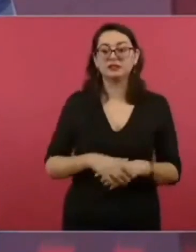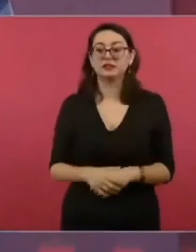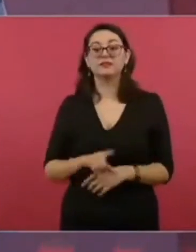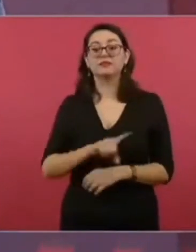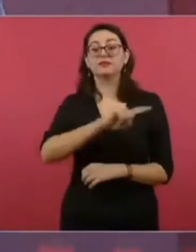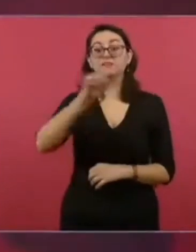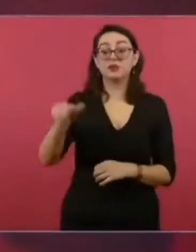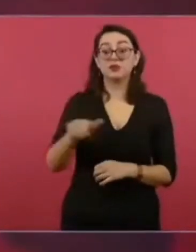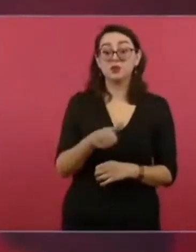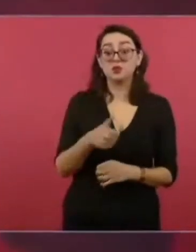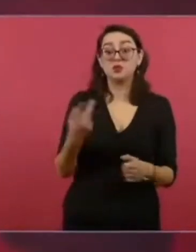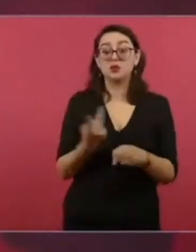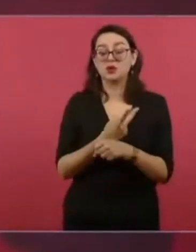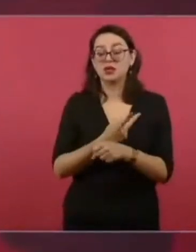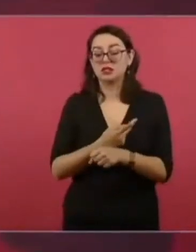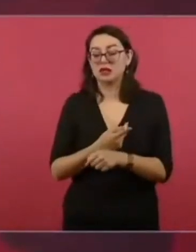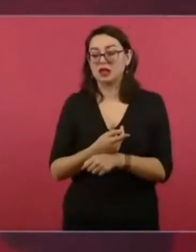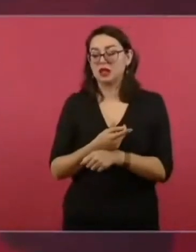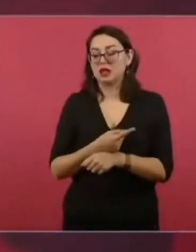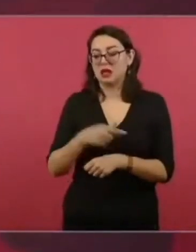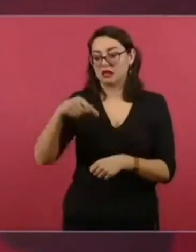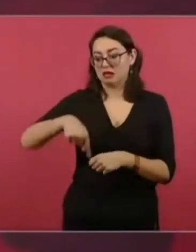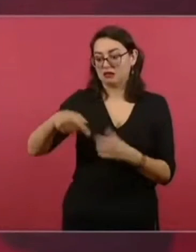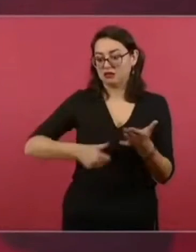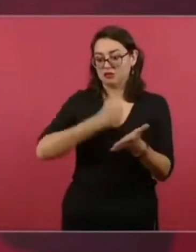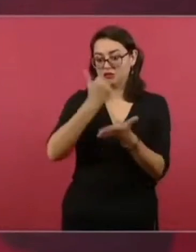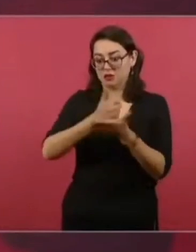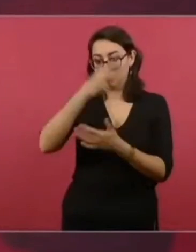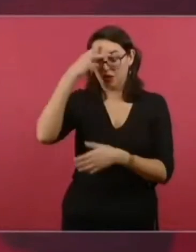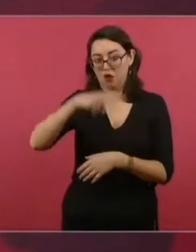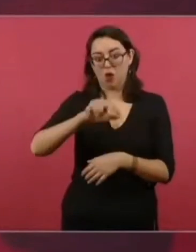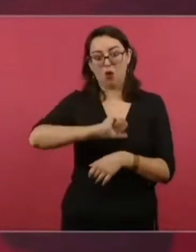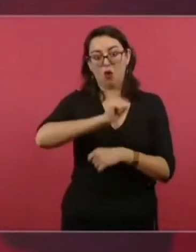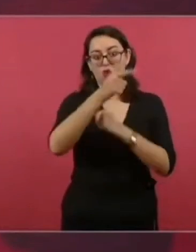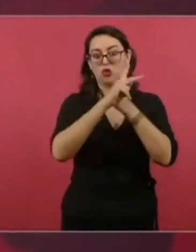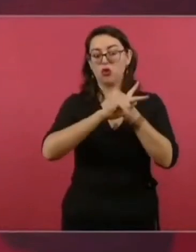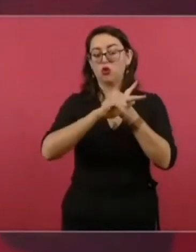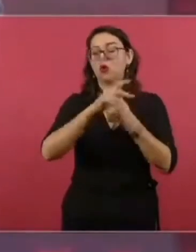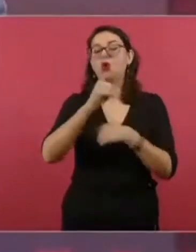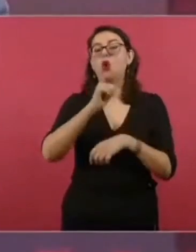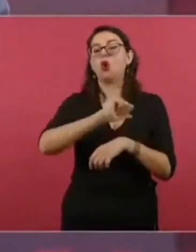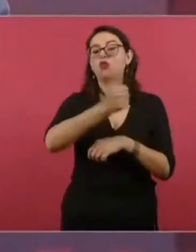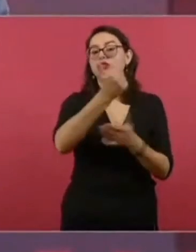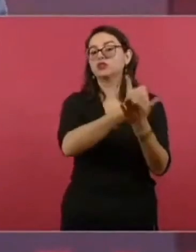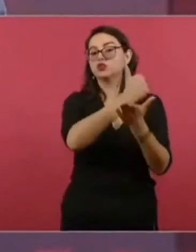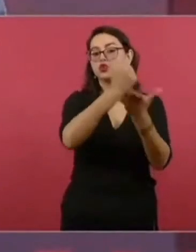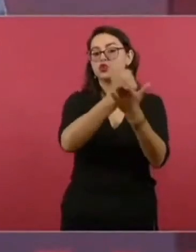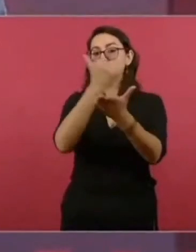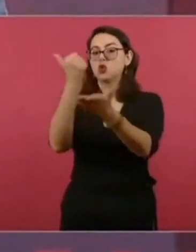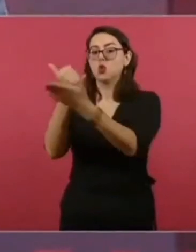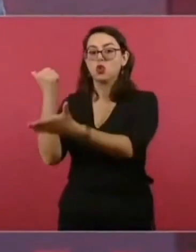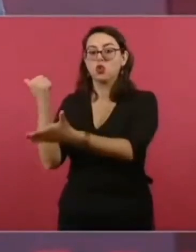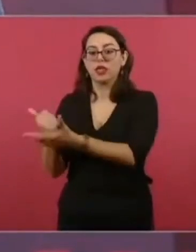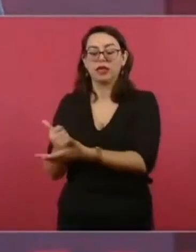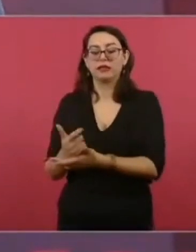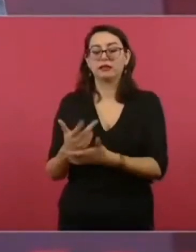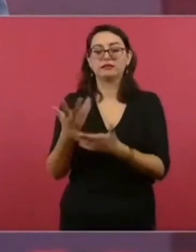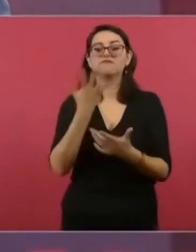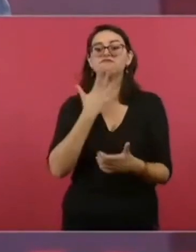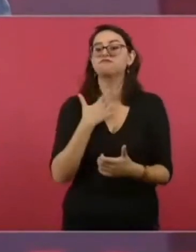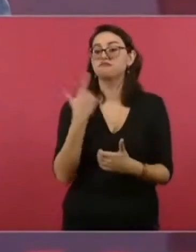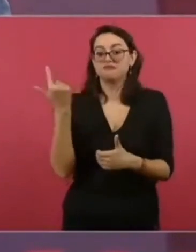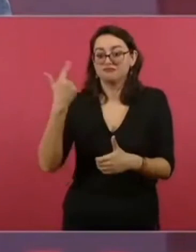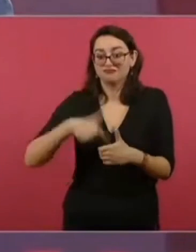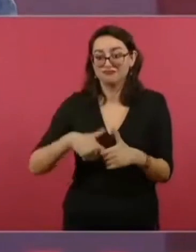de México y en las ciudades del país. Y nunca se me va a olvidar que la gente se portó